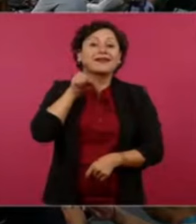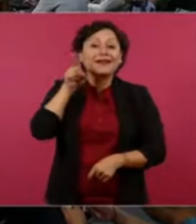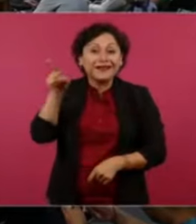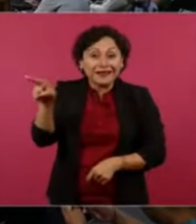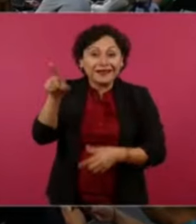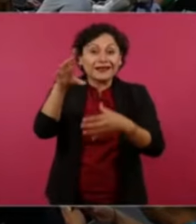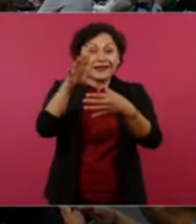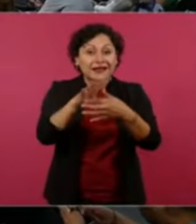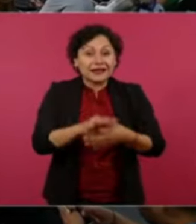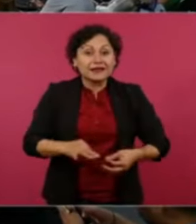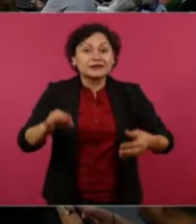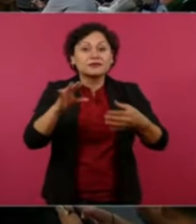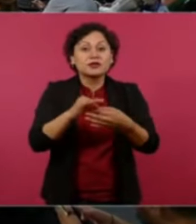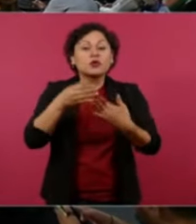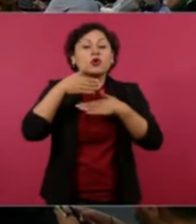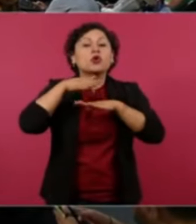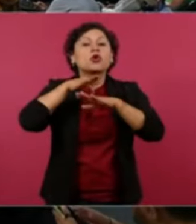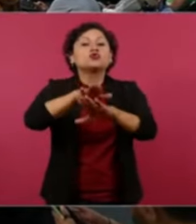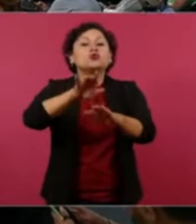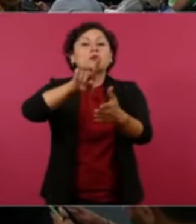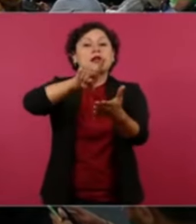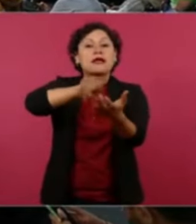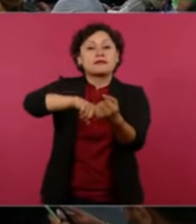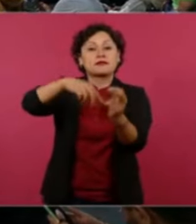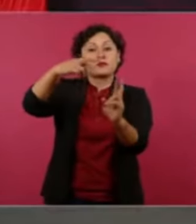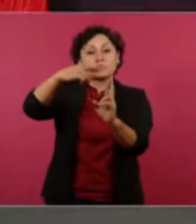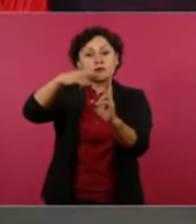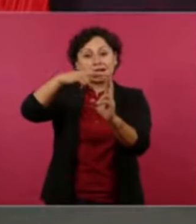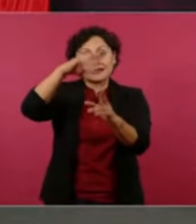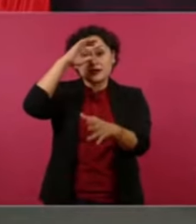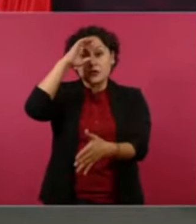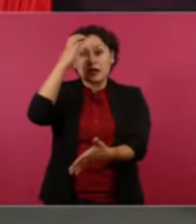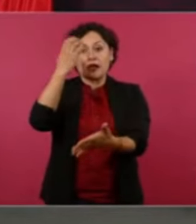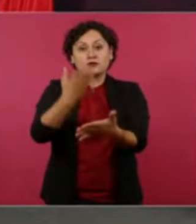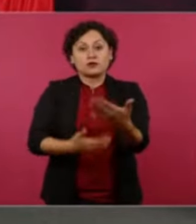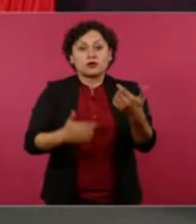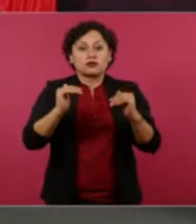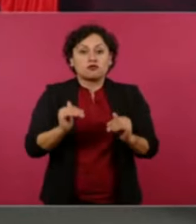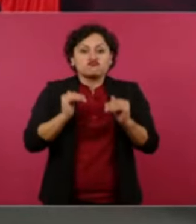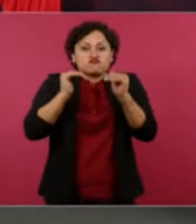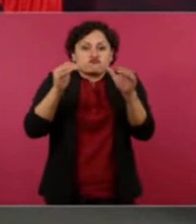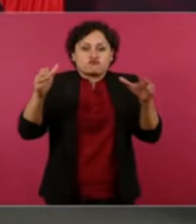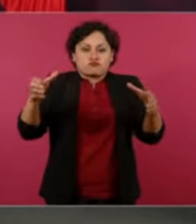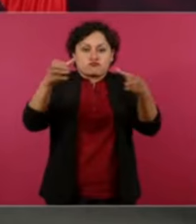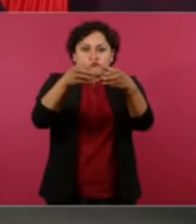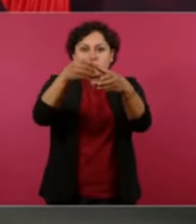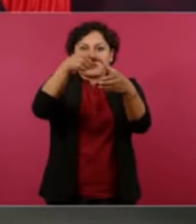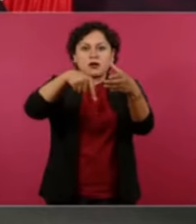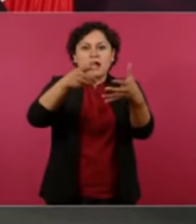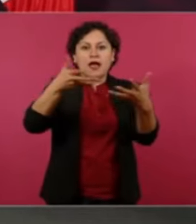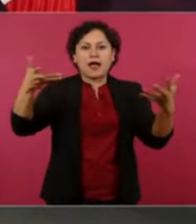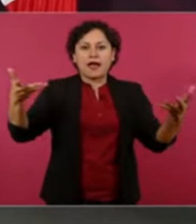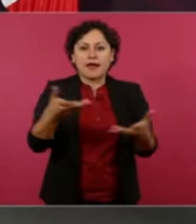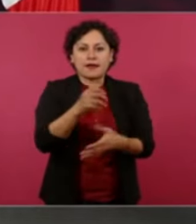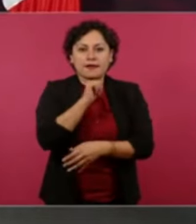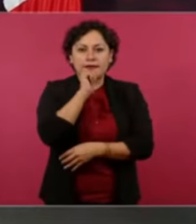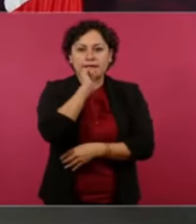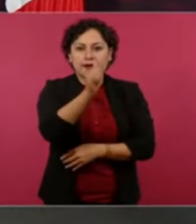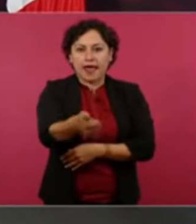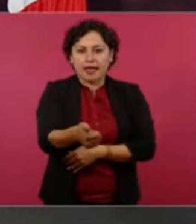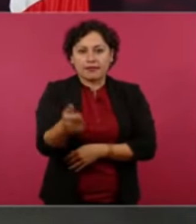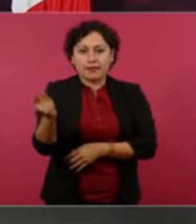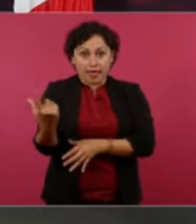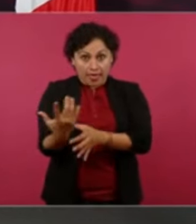de la Iglesia Católica que no actúan como verdaderos